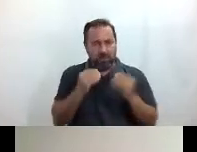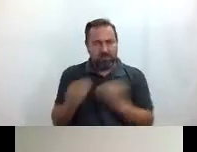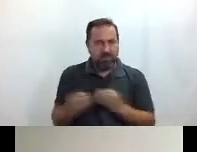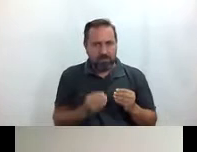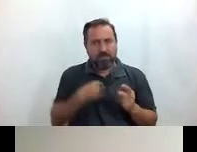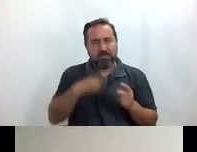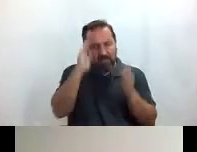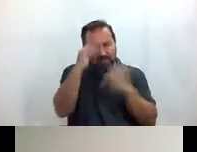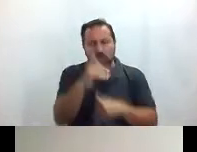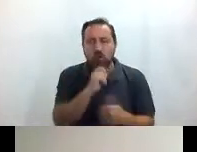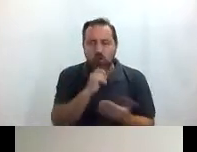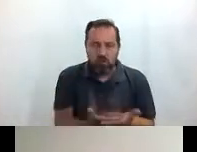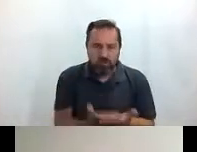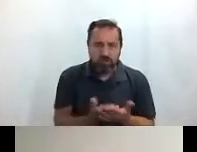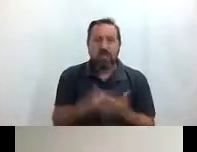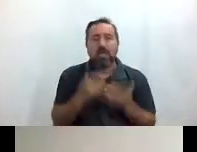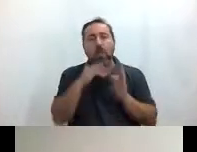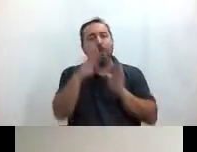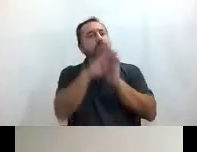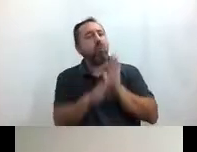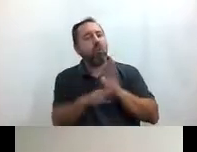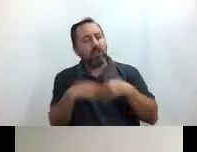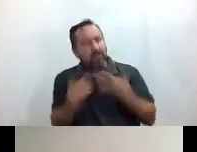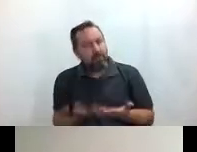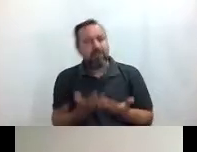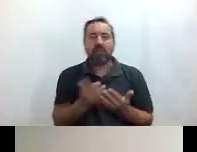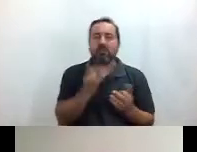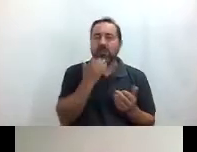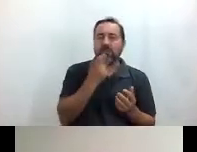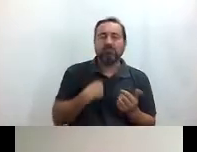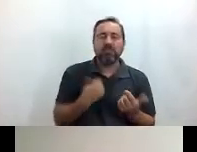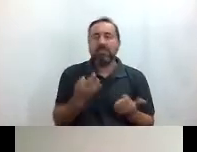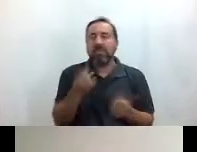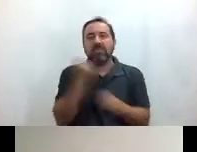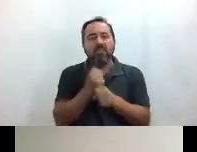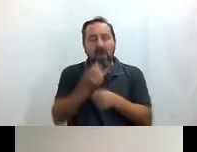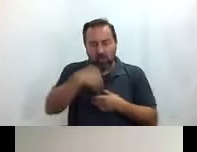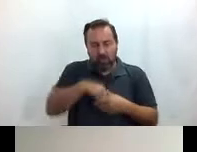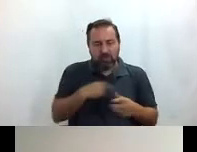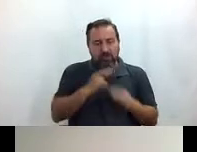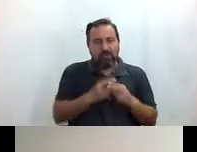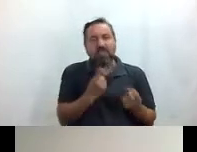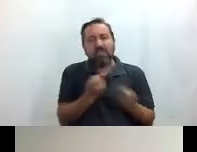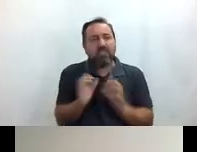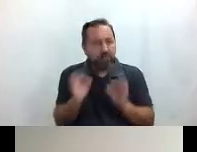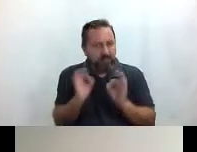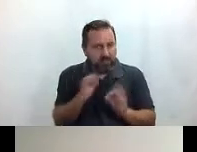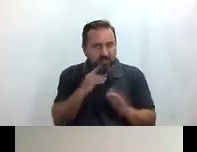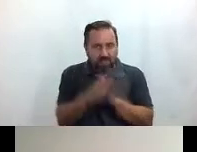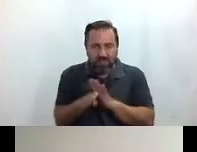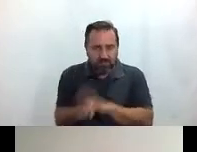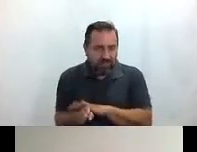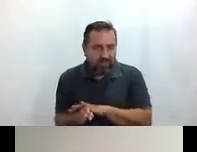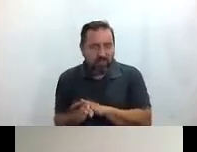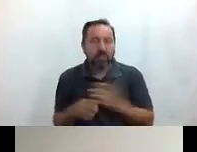atenderos incluso tenemos protocolos para cuando tengamos trabajadores con necesidades especiales de accesibilidad